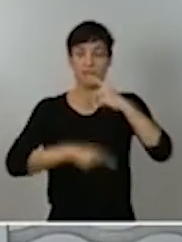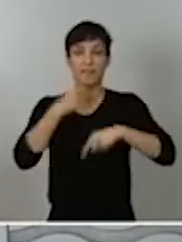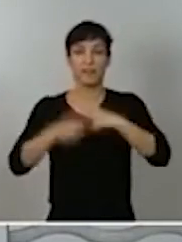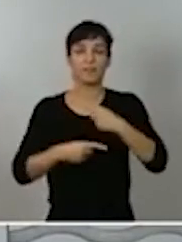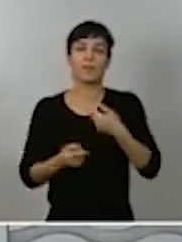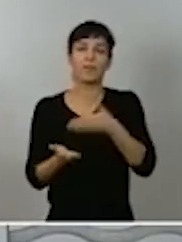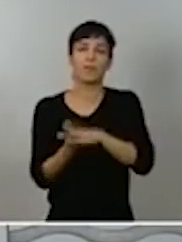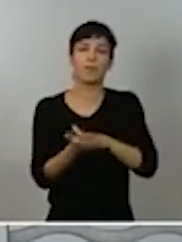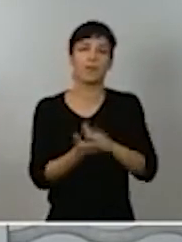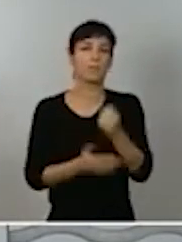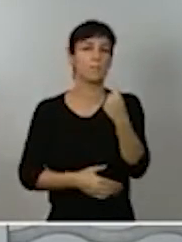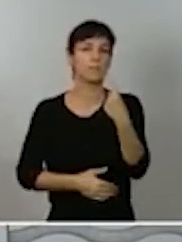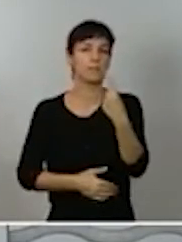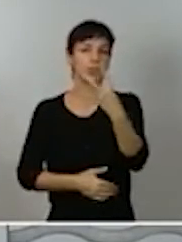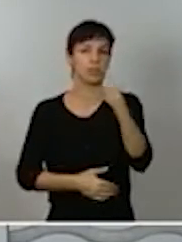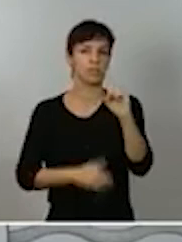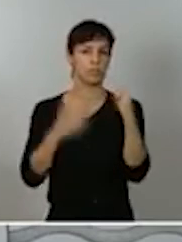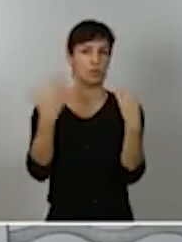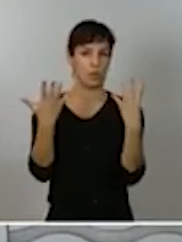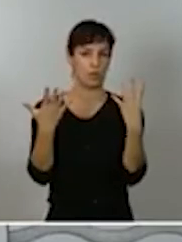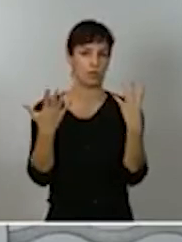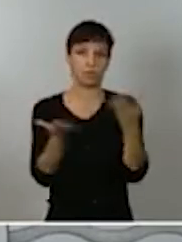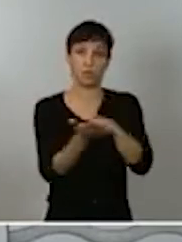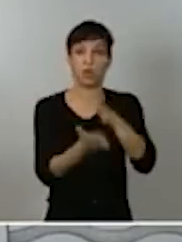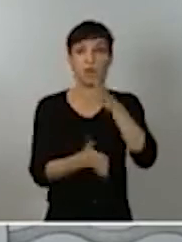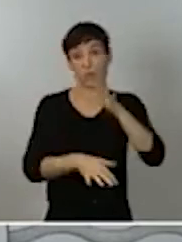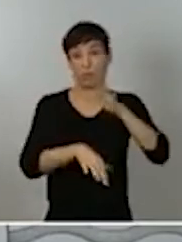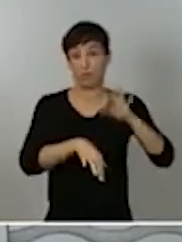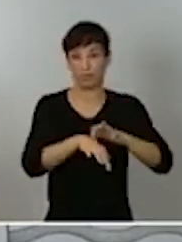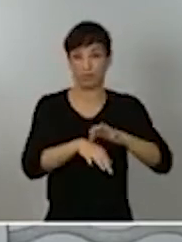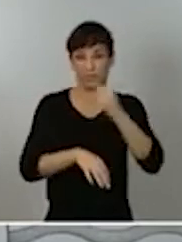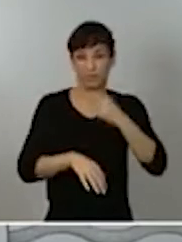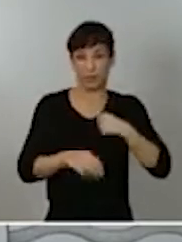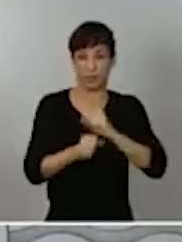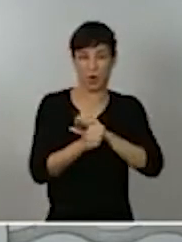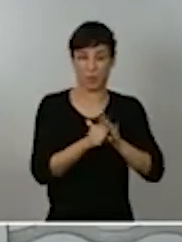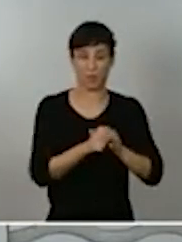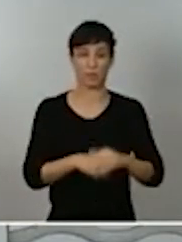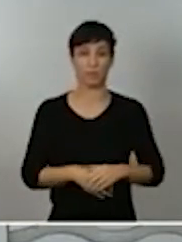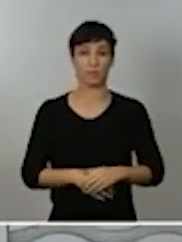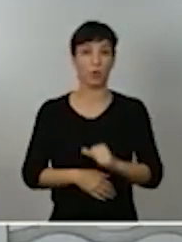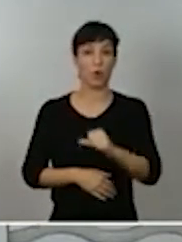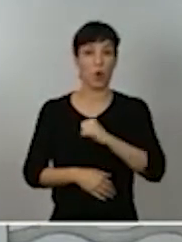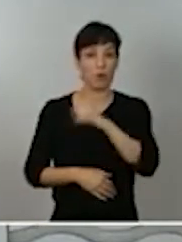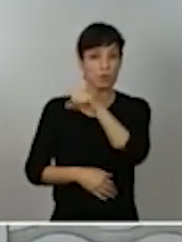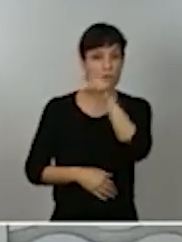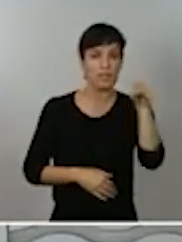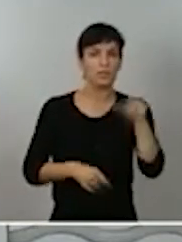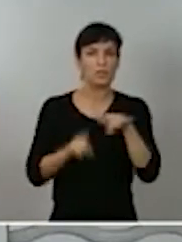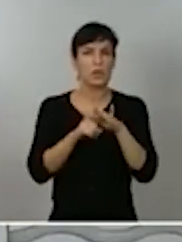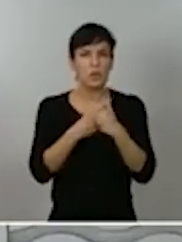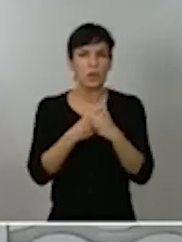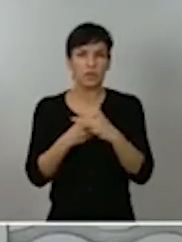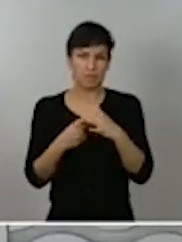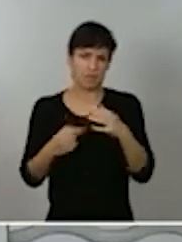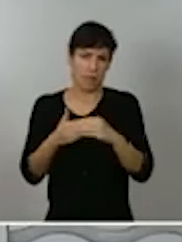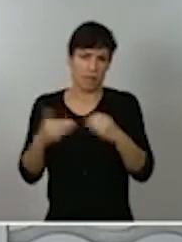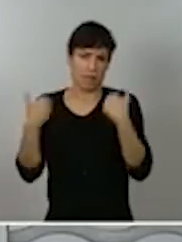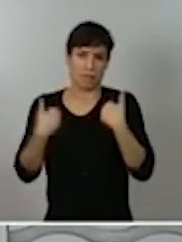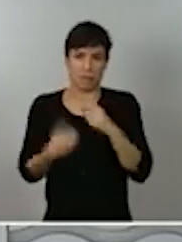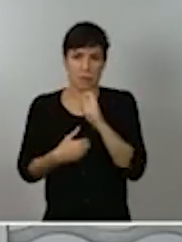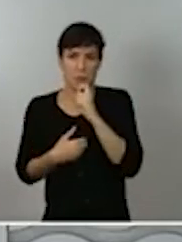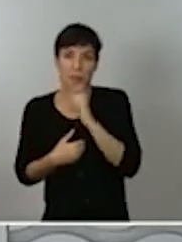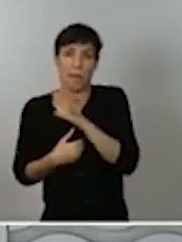personas por culpa del virus. Y en los hospitales la situación no solo es difícil para los pacientes, sino también para los sanitarios.